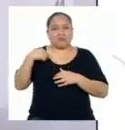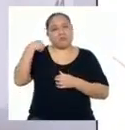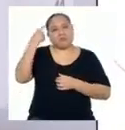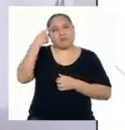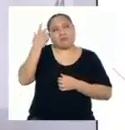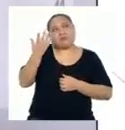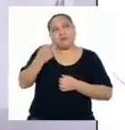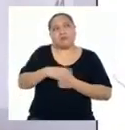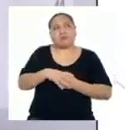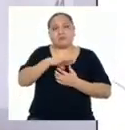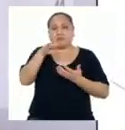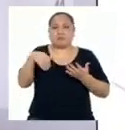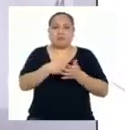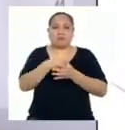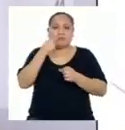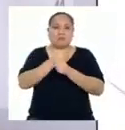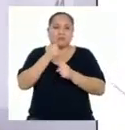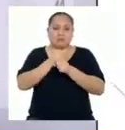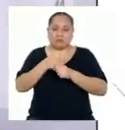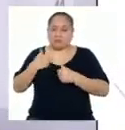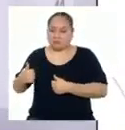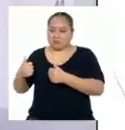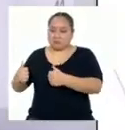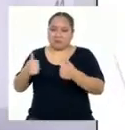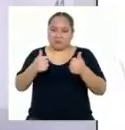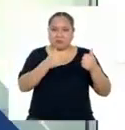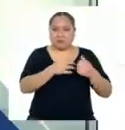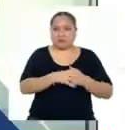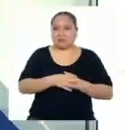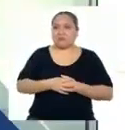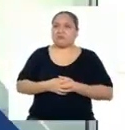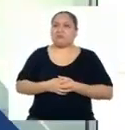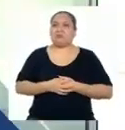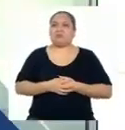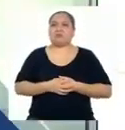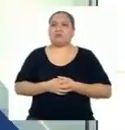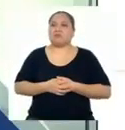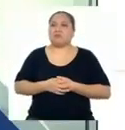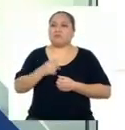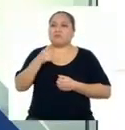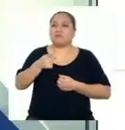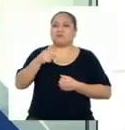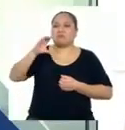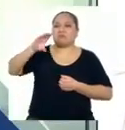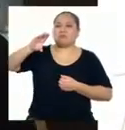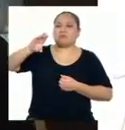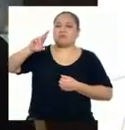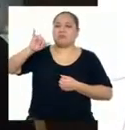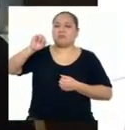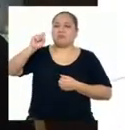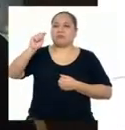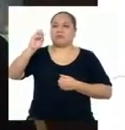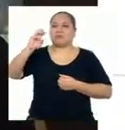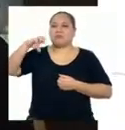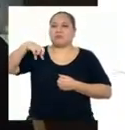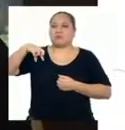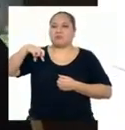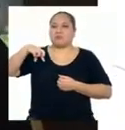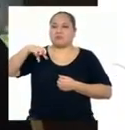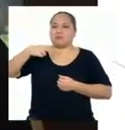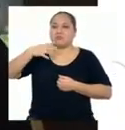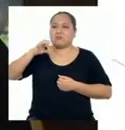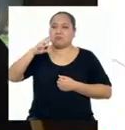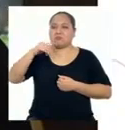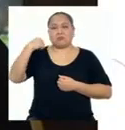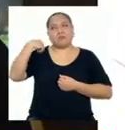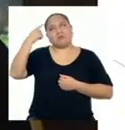todo el trabajo se mantenga conforme Y para ti, Christopher Bueno, la